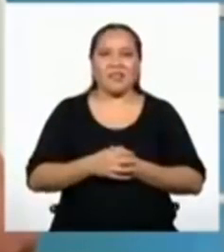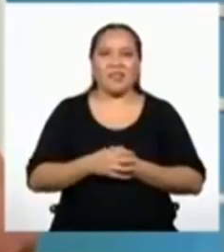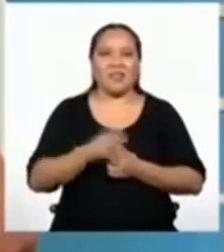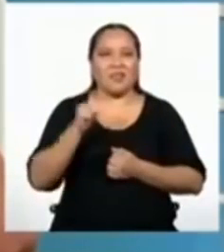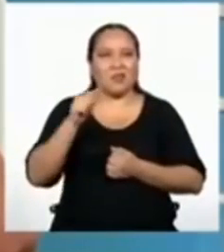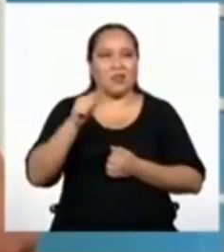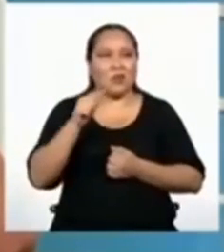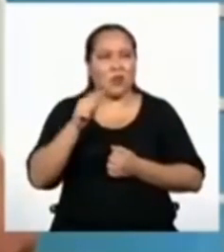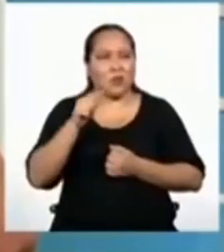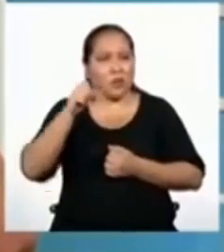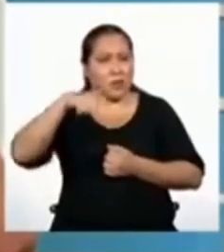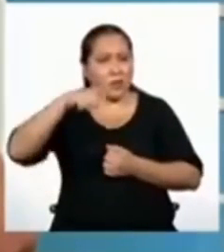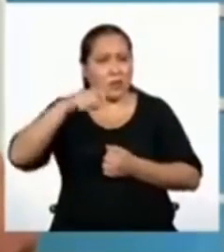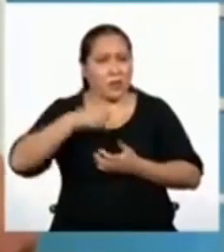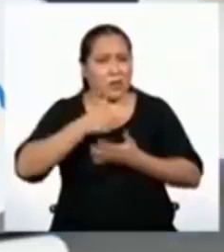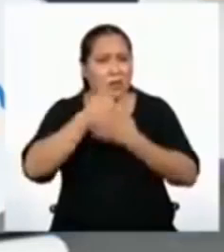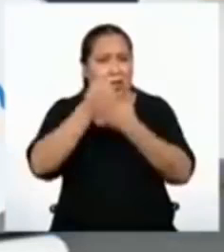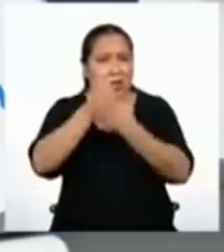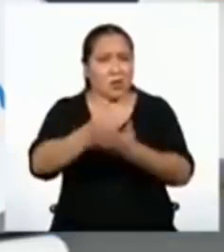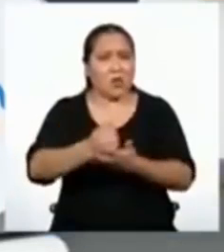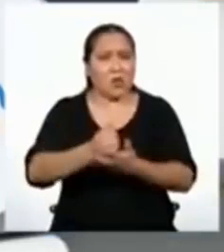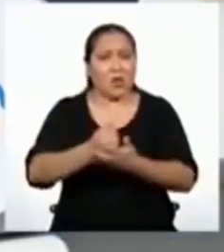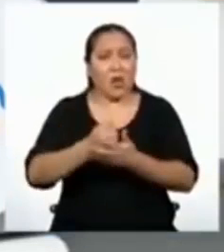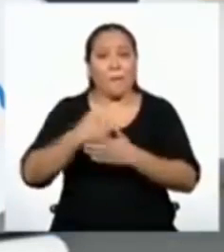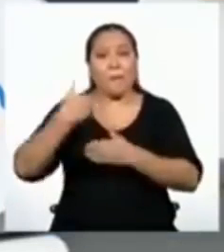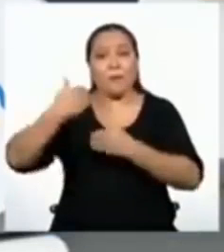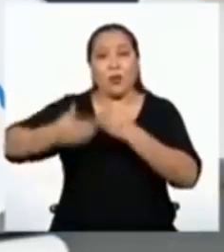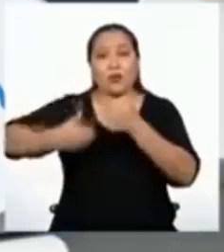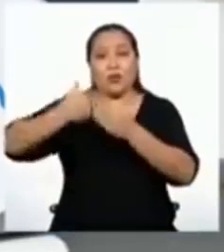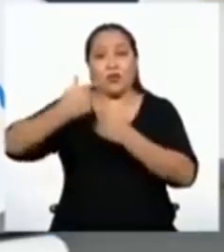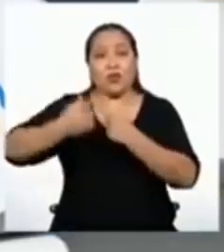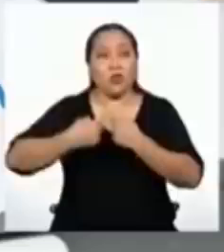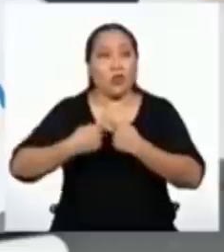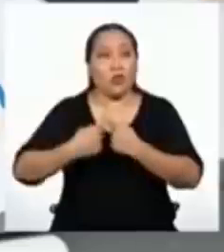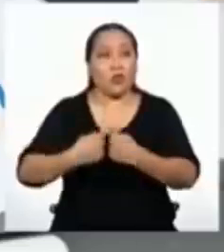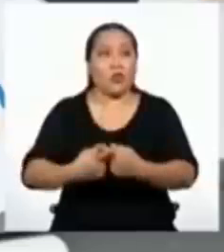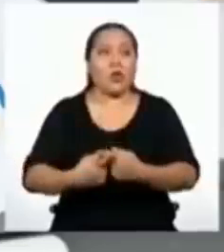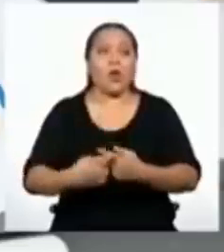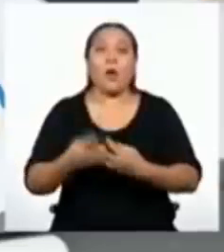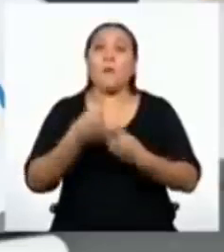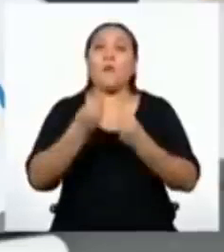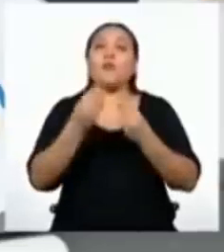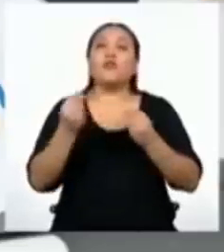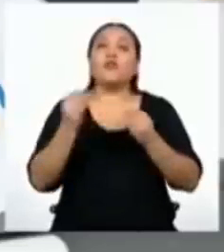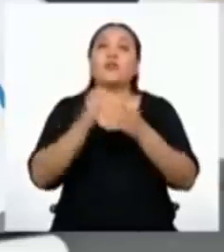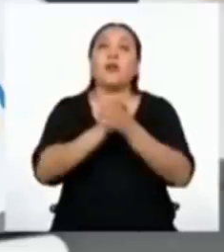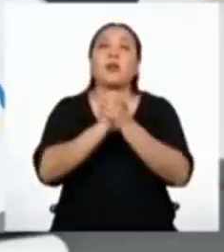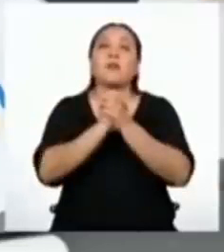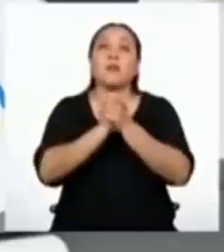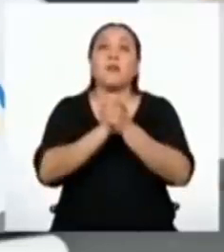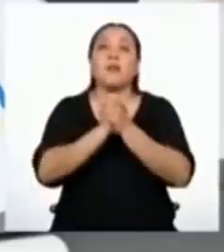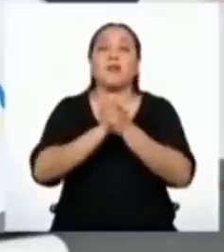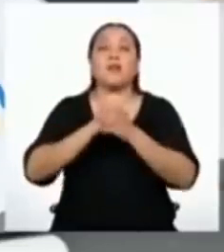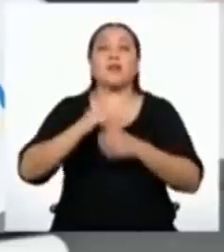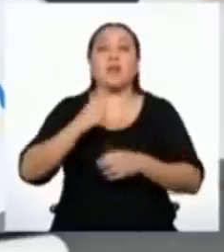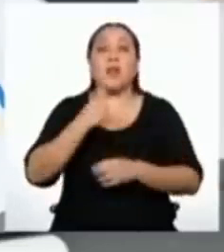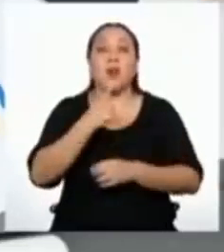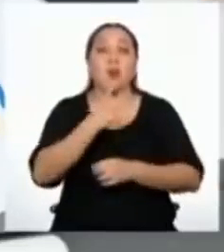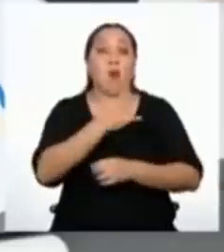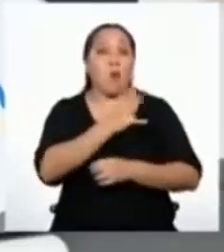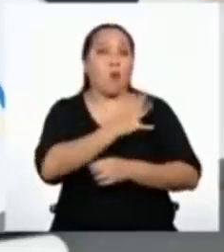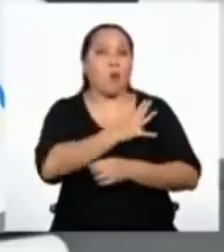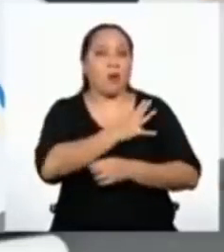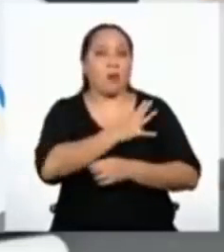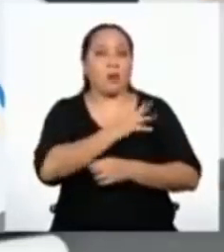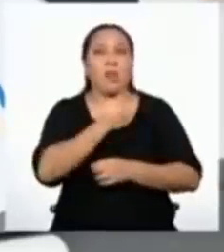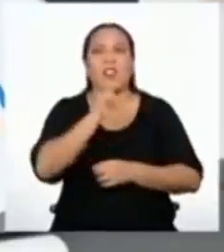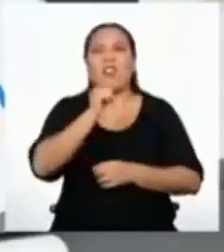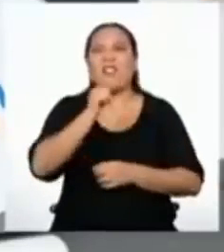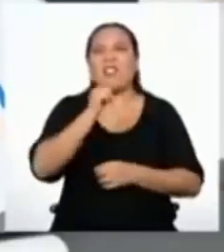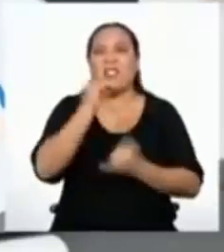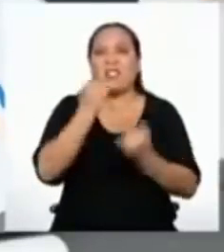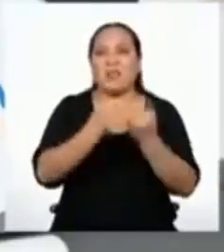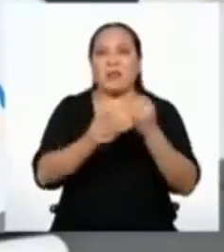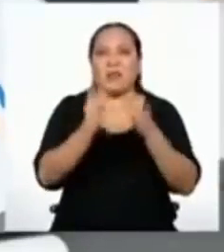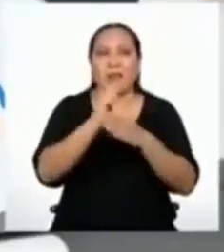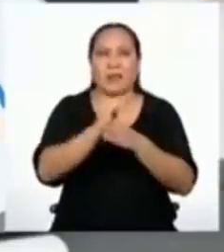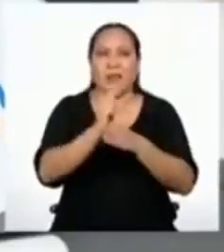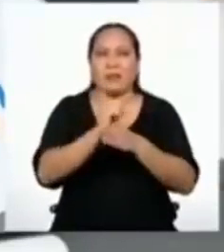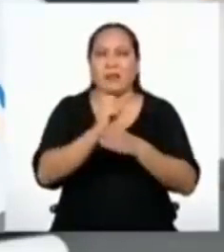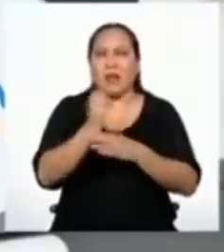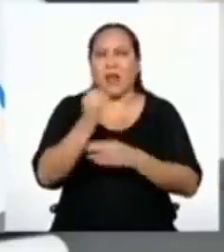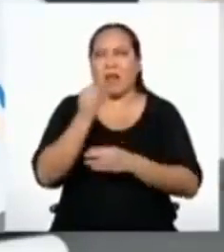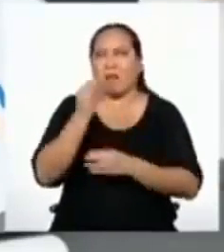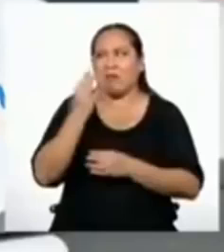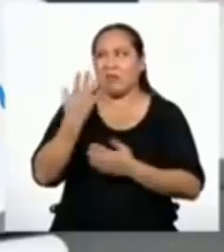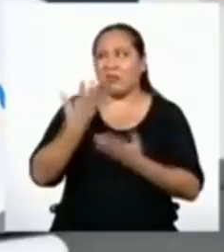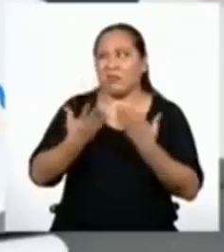hay dudas sobre las progresiones geométricas? Creo que hay un buen número de amigos y amigas de cuarto que aún no cumplen el reto. Porque hay unas